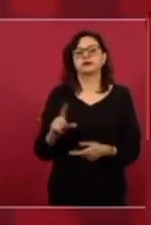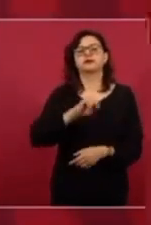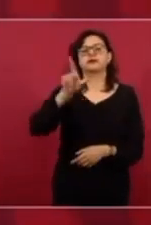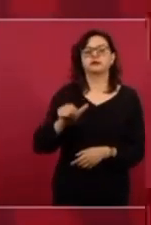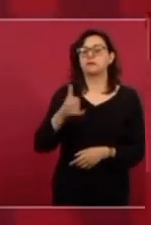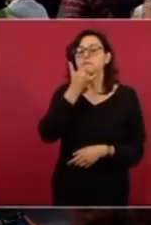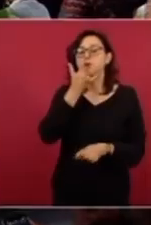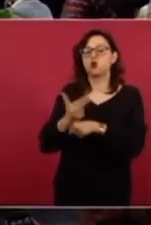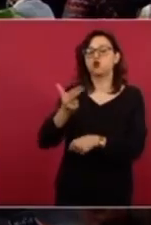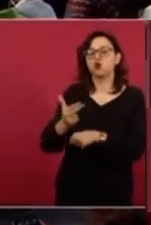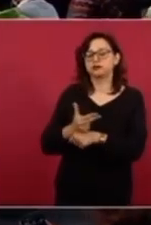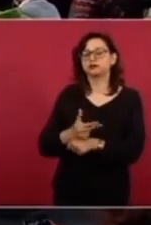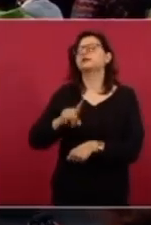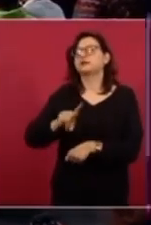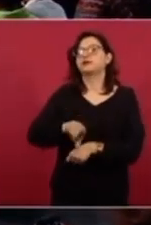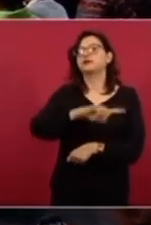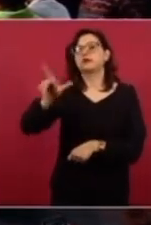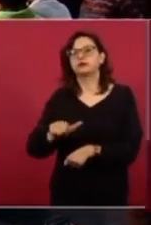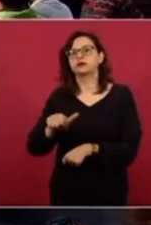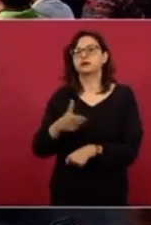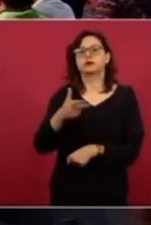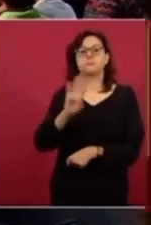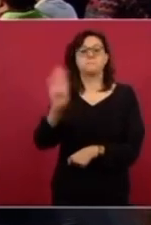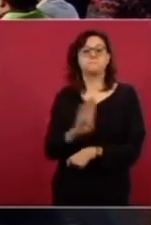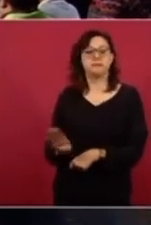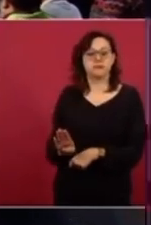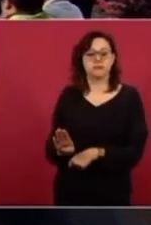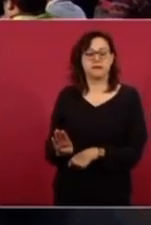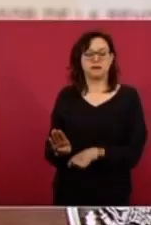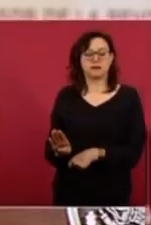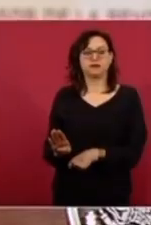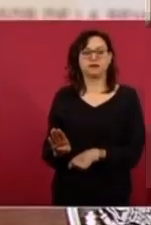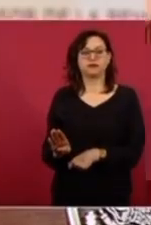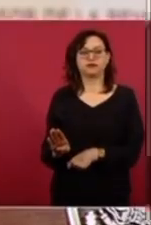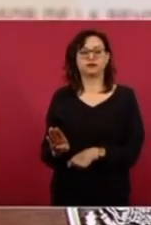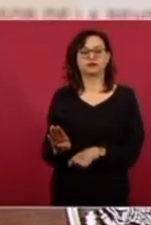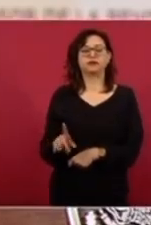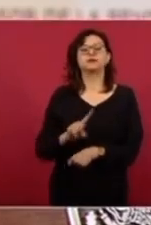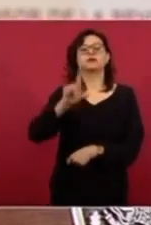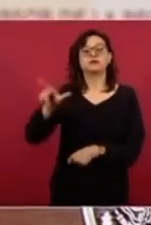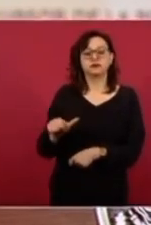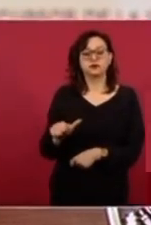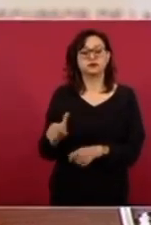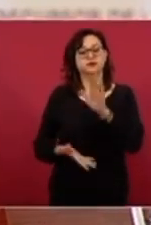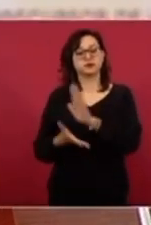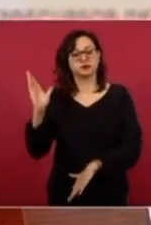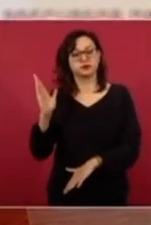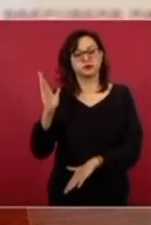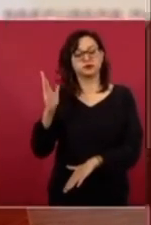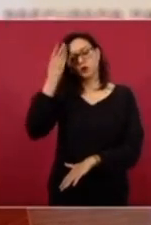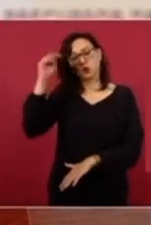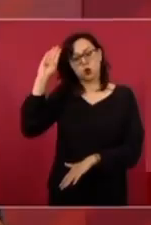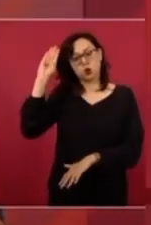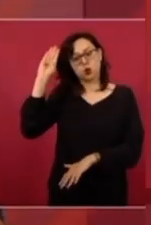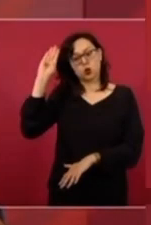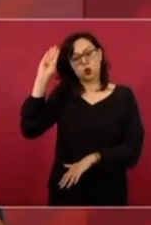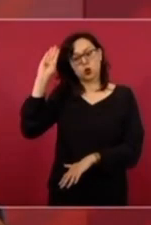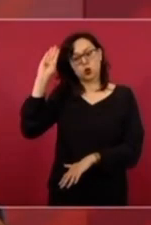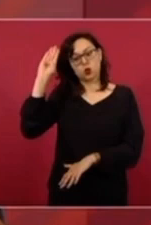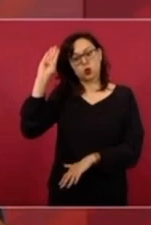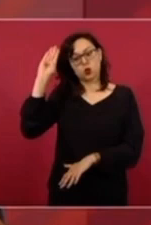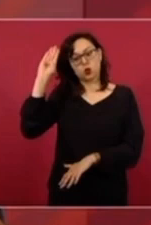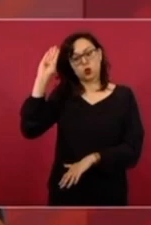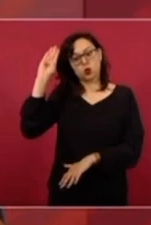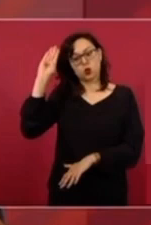al primer ministro Belice, y luego viajamos a La Habana. Ah,